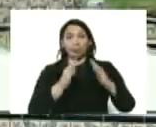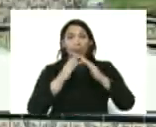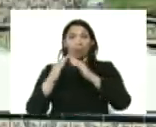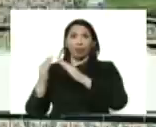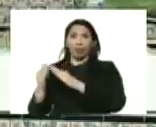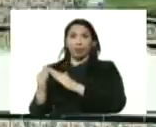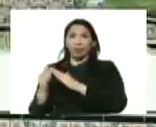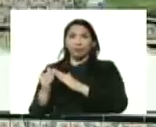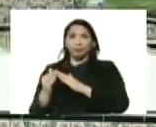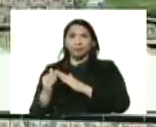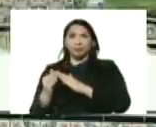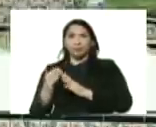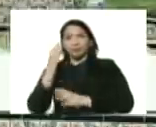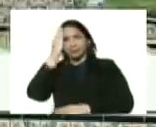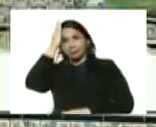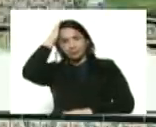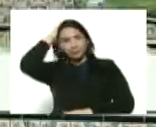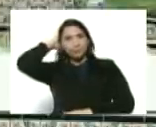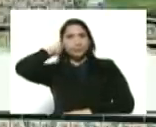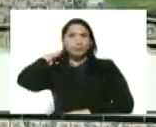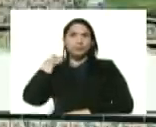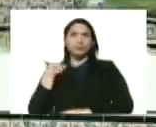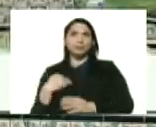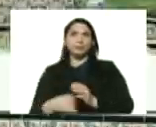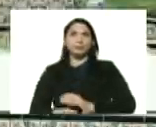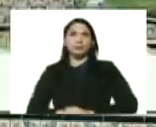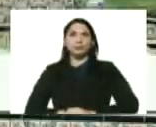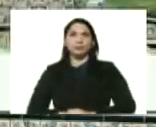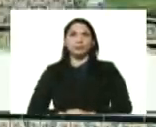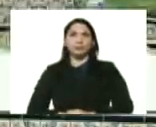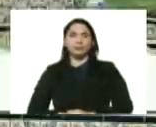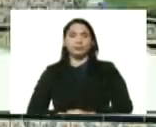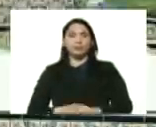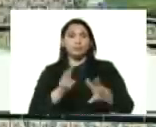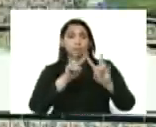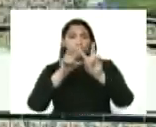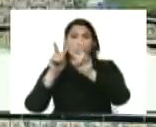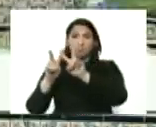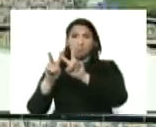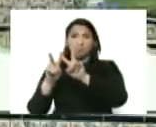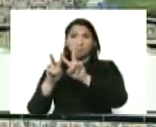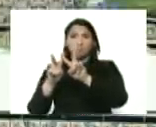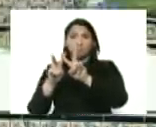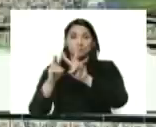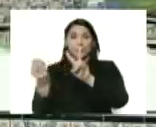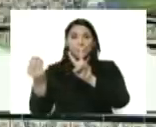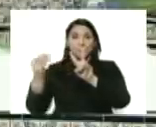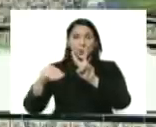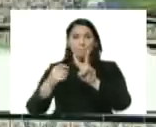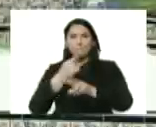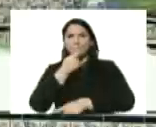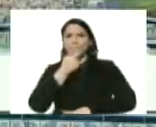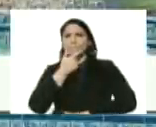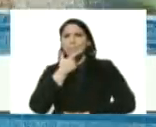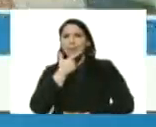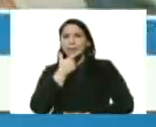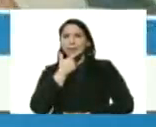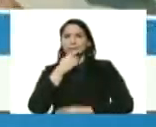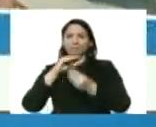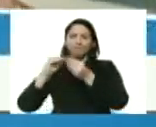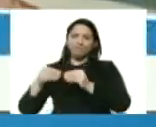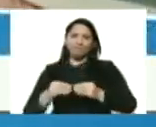tetrafamiliares, son una belleza, la gran misión, vivienda Venezuela, además pone bella, bella,